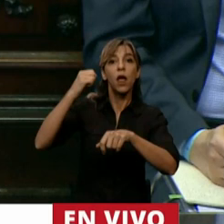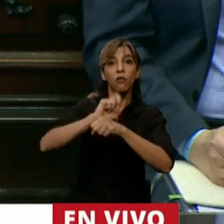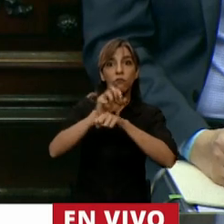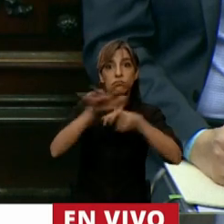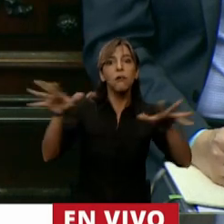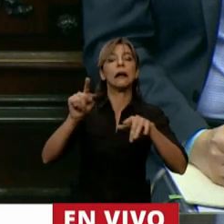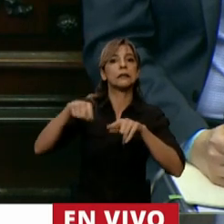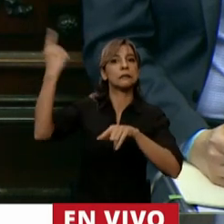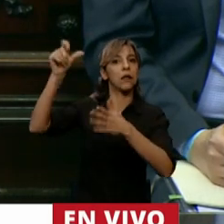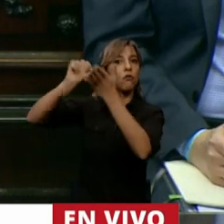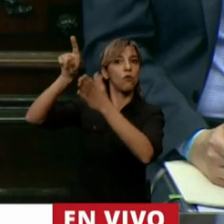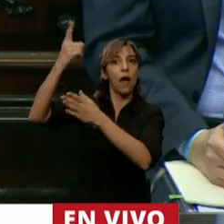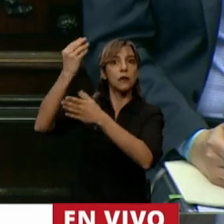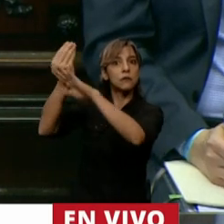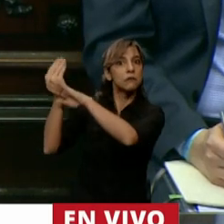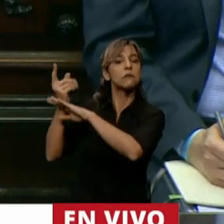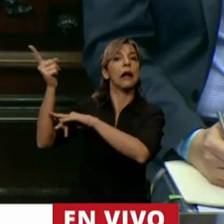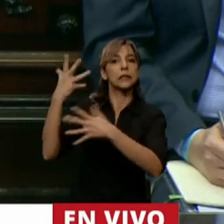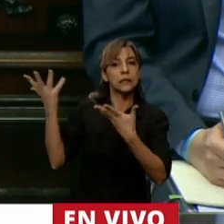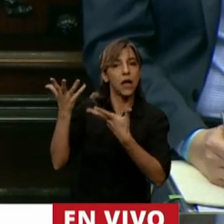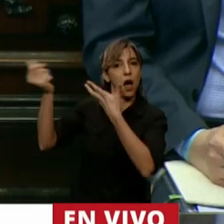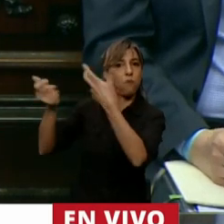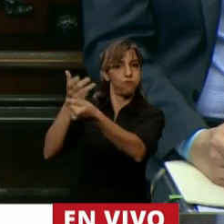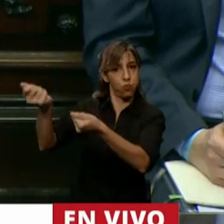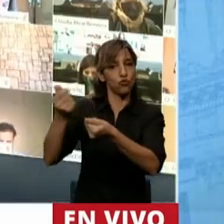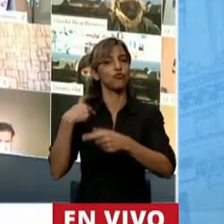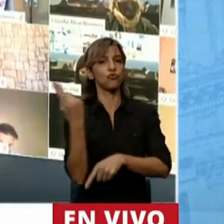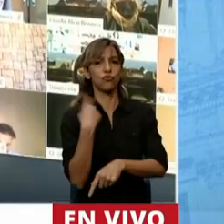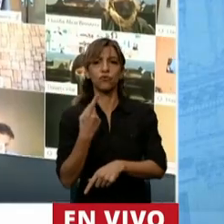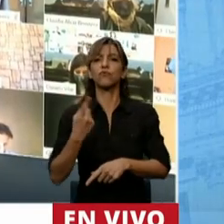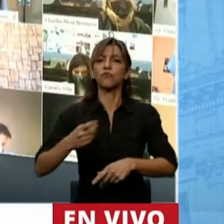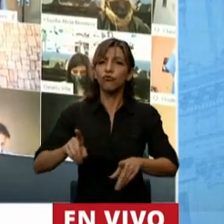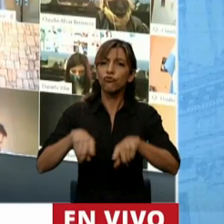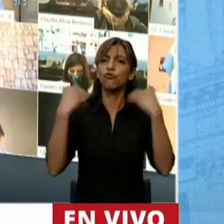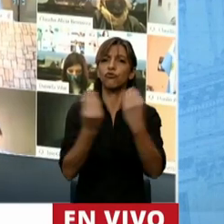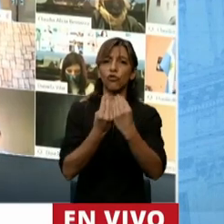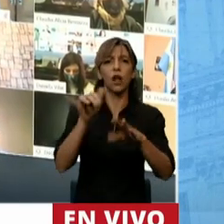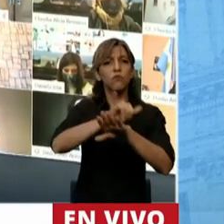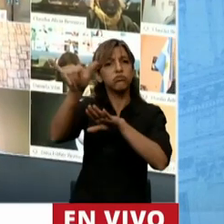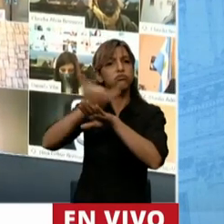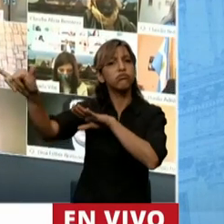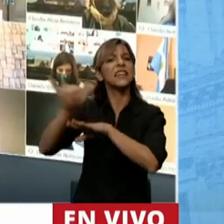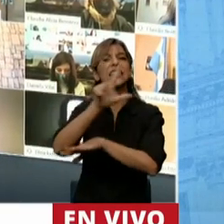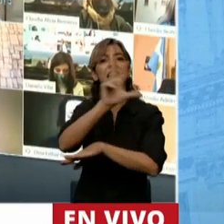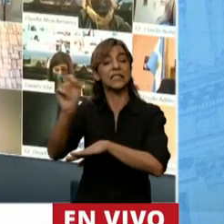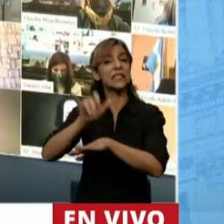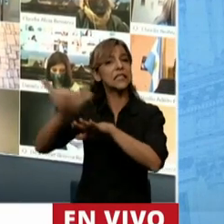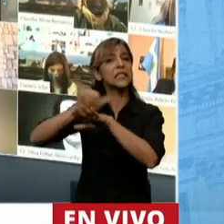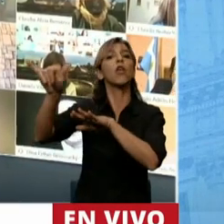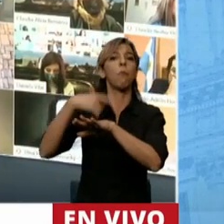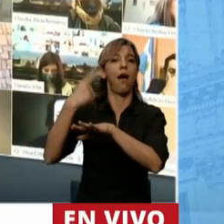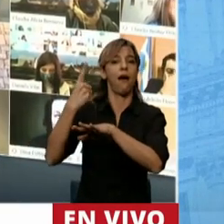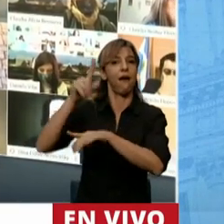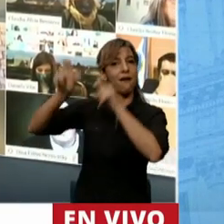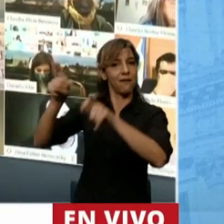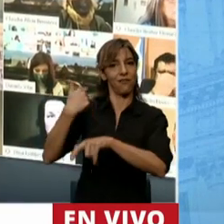en el marco de las restricciones del transporte aéreo se realizaron más de 300 vuelos de repatriación donde regresaron